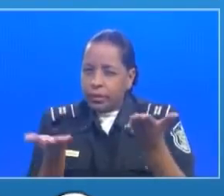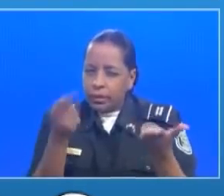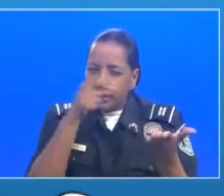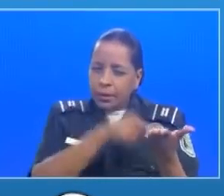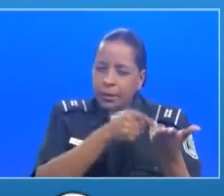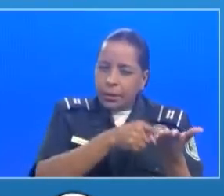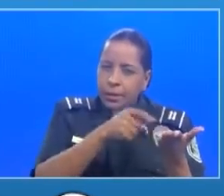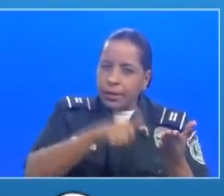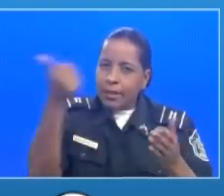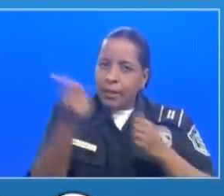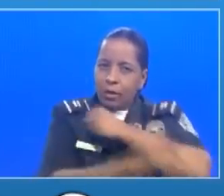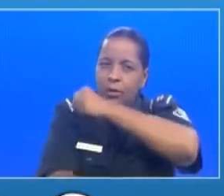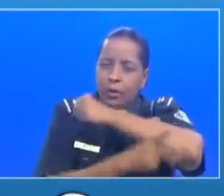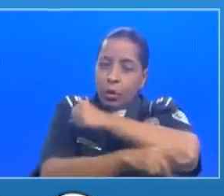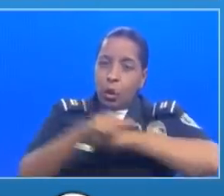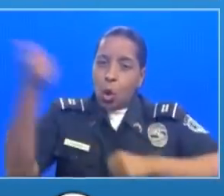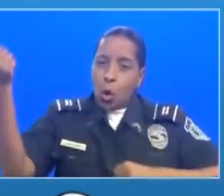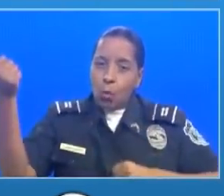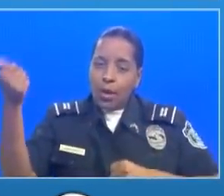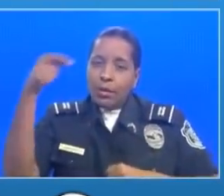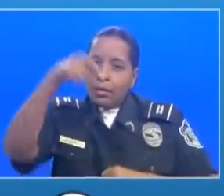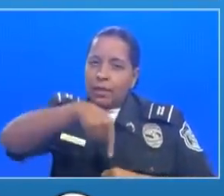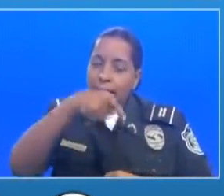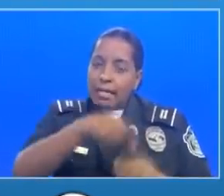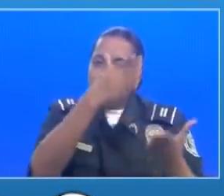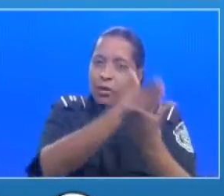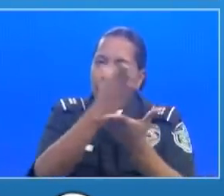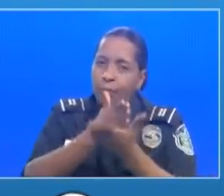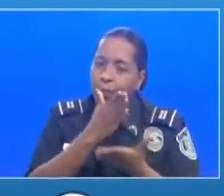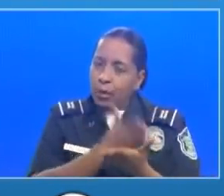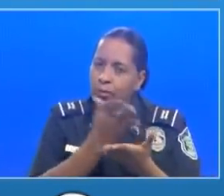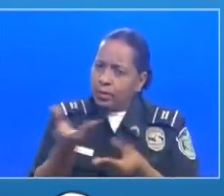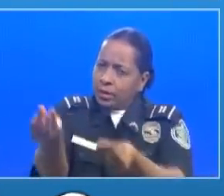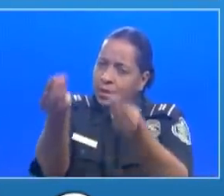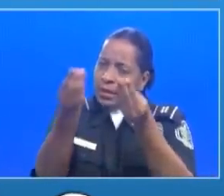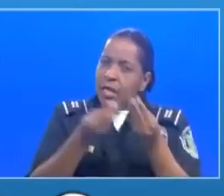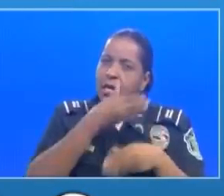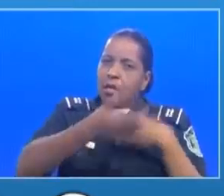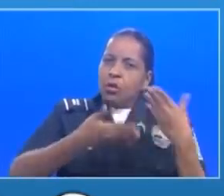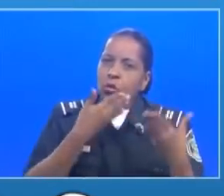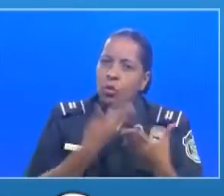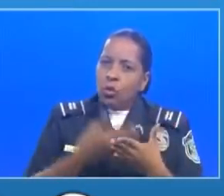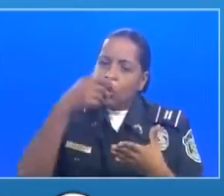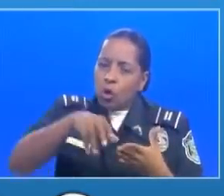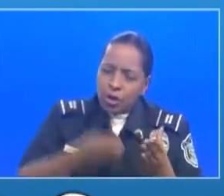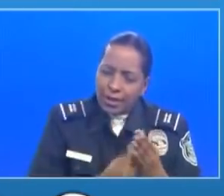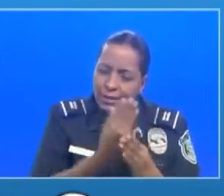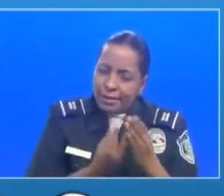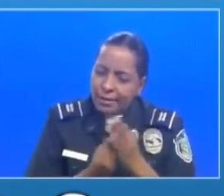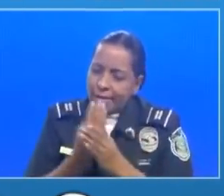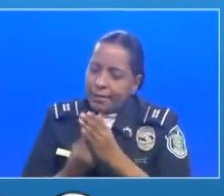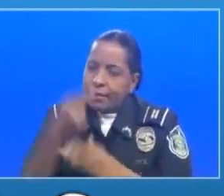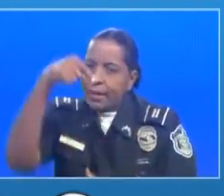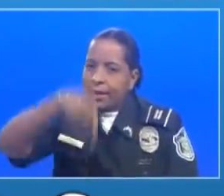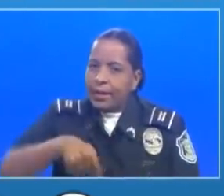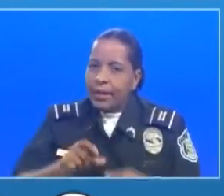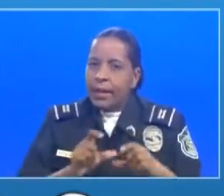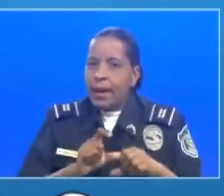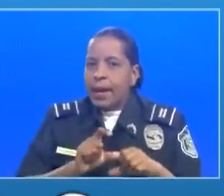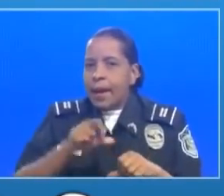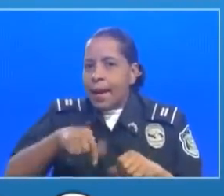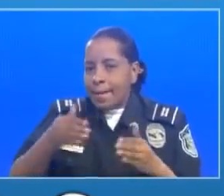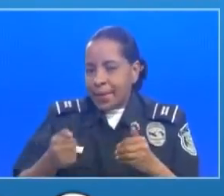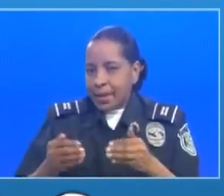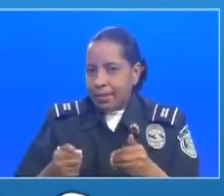importa tenga ese compromiso de adquirir toda la producción nacional de maíz